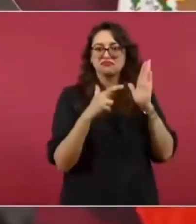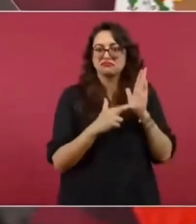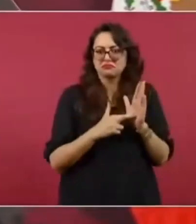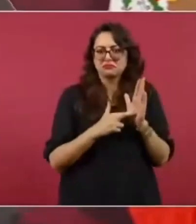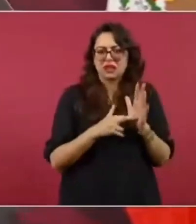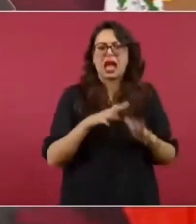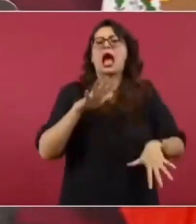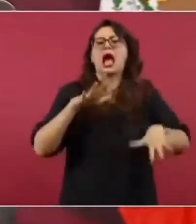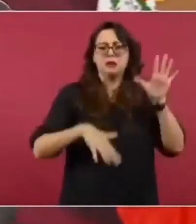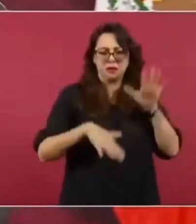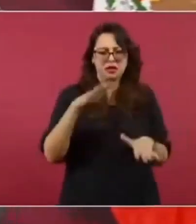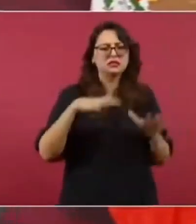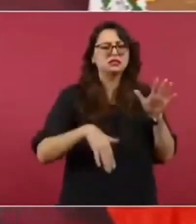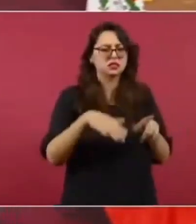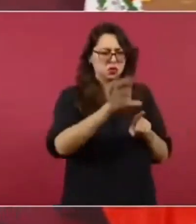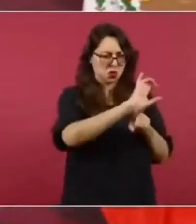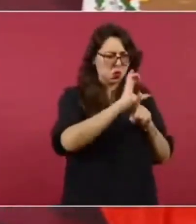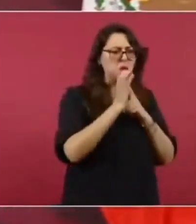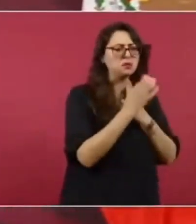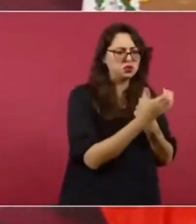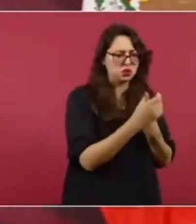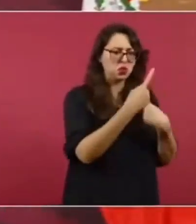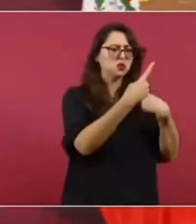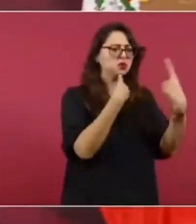si lo decide el Pleno